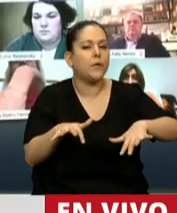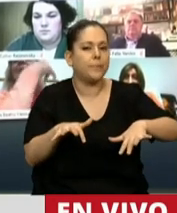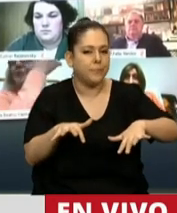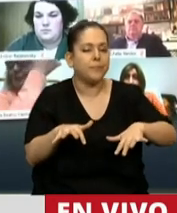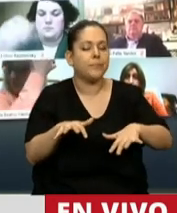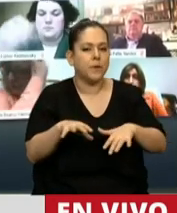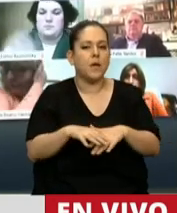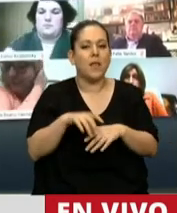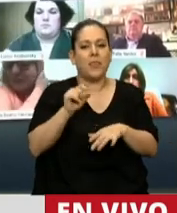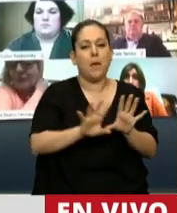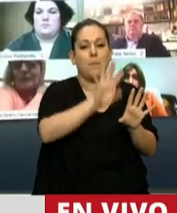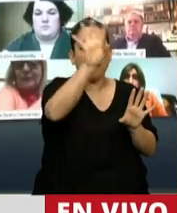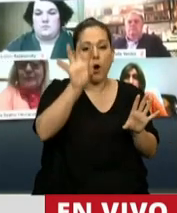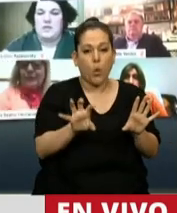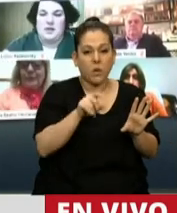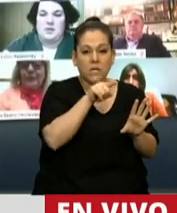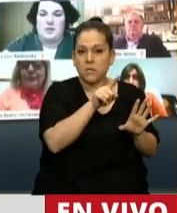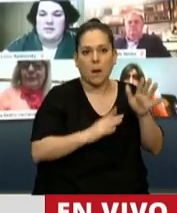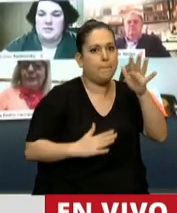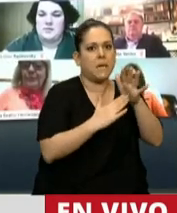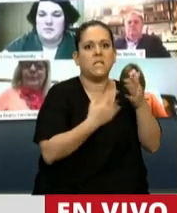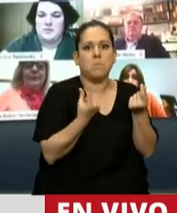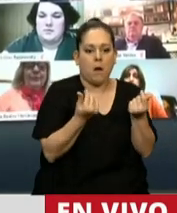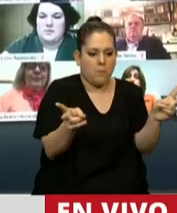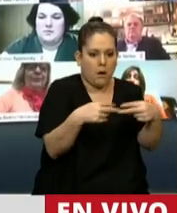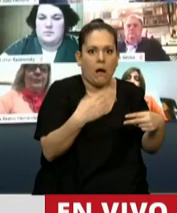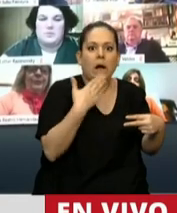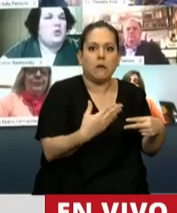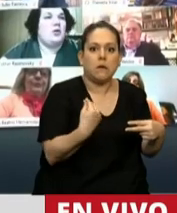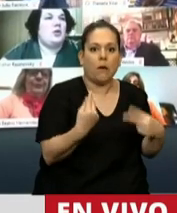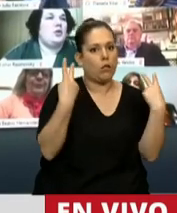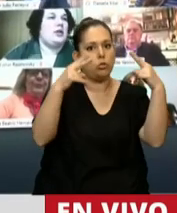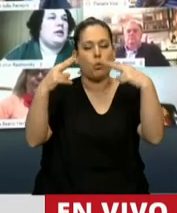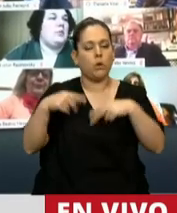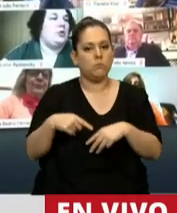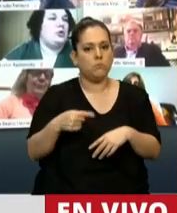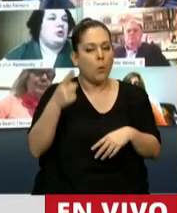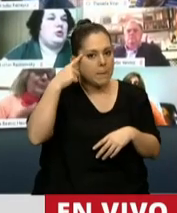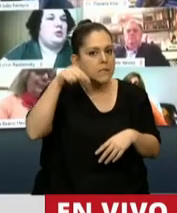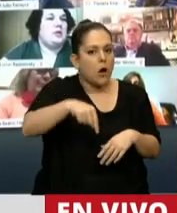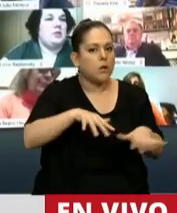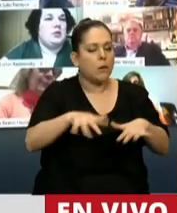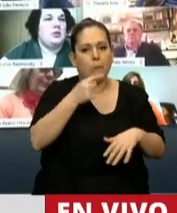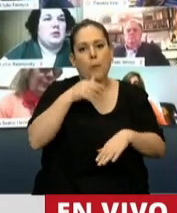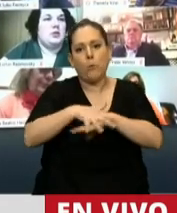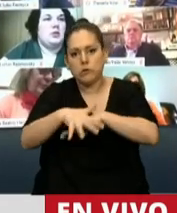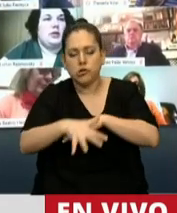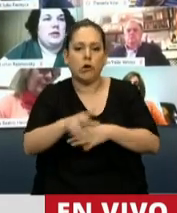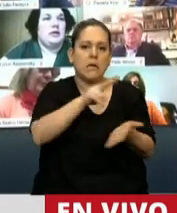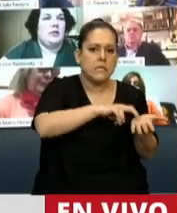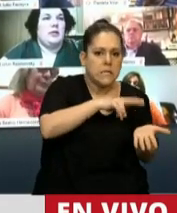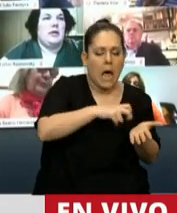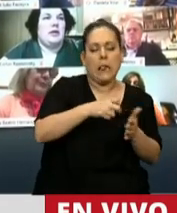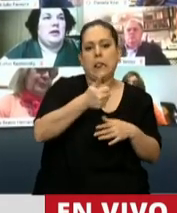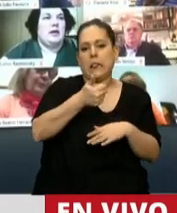de las provincias, que sus principales ingresos provienen del turismo. Imaginemos Misiones, Salta, La